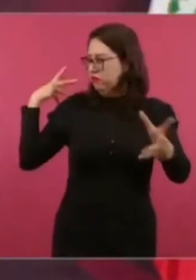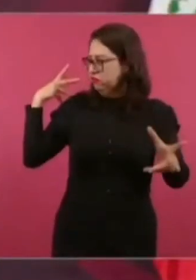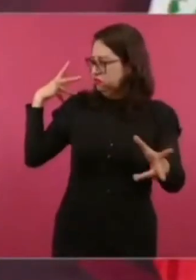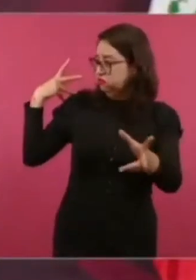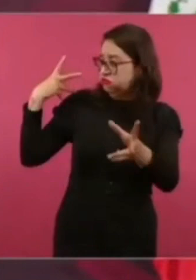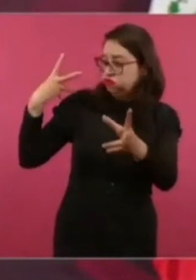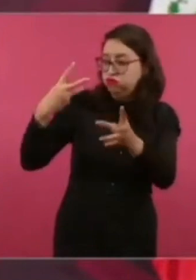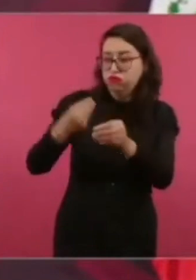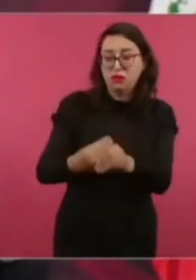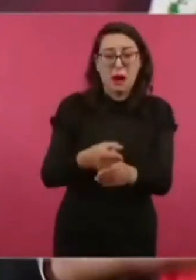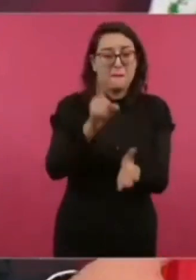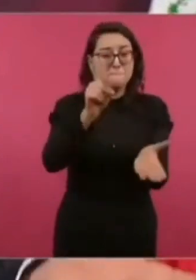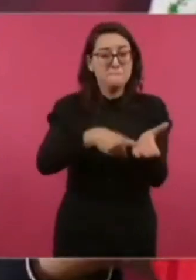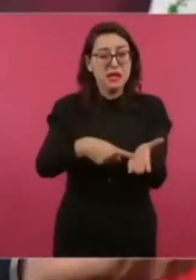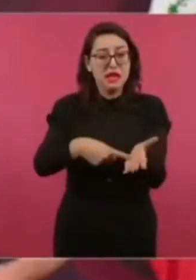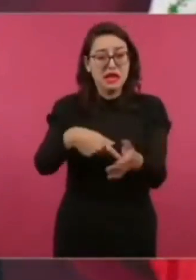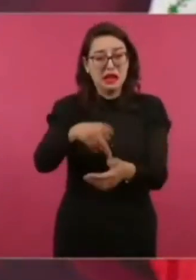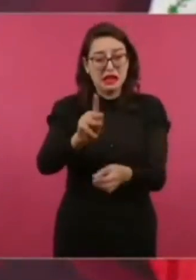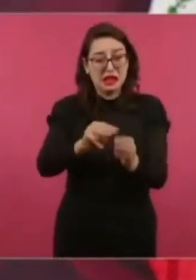Pero además